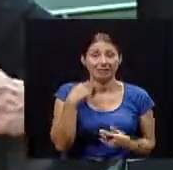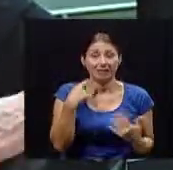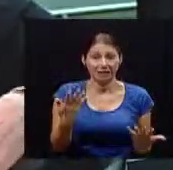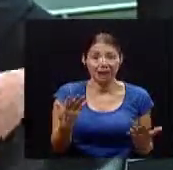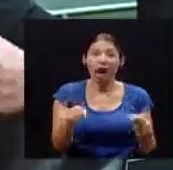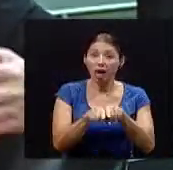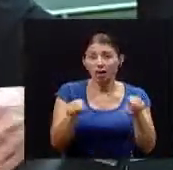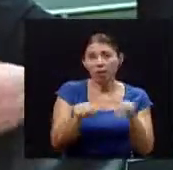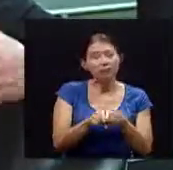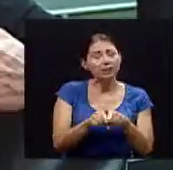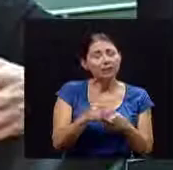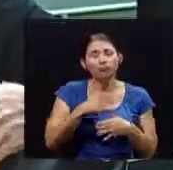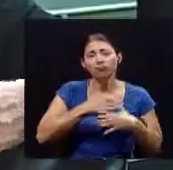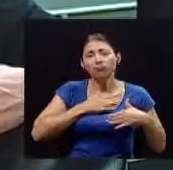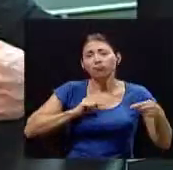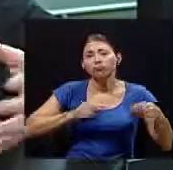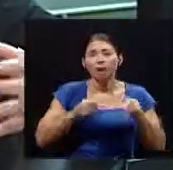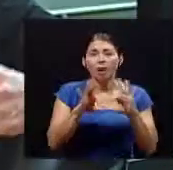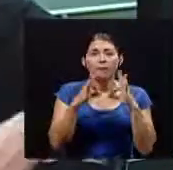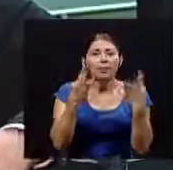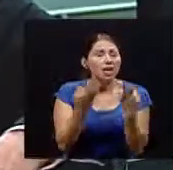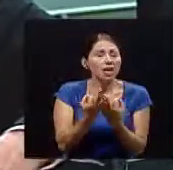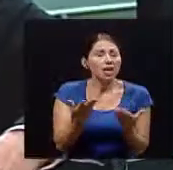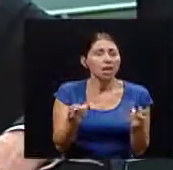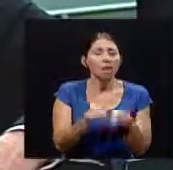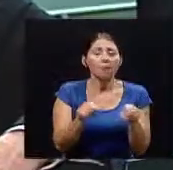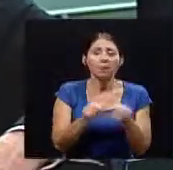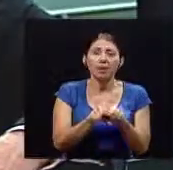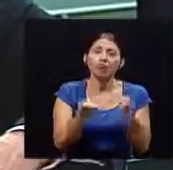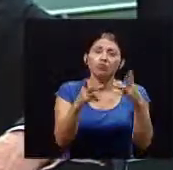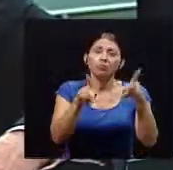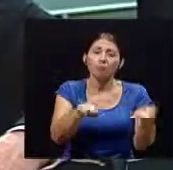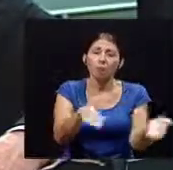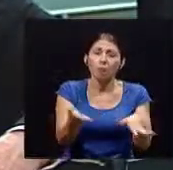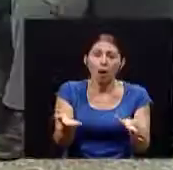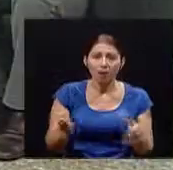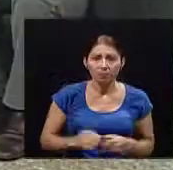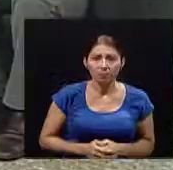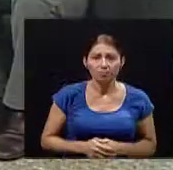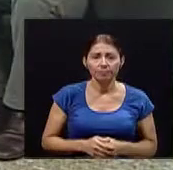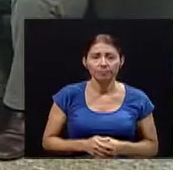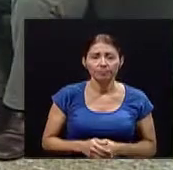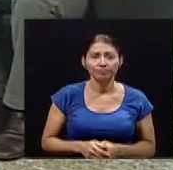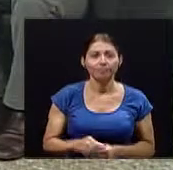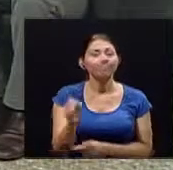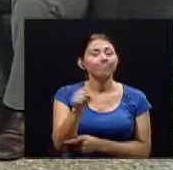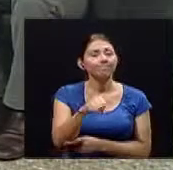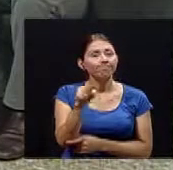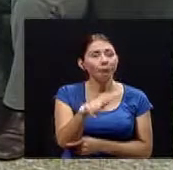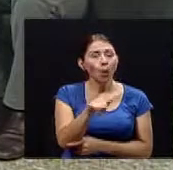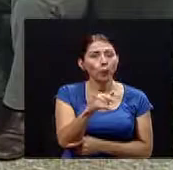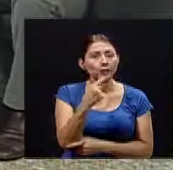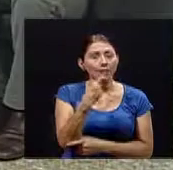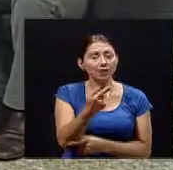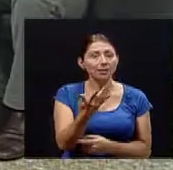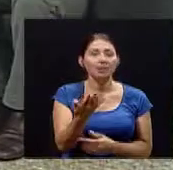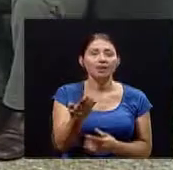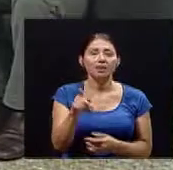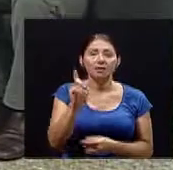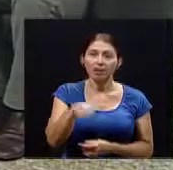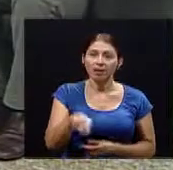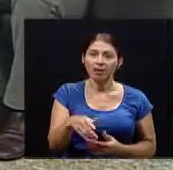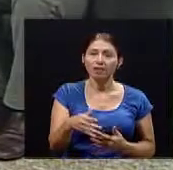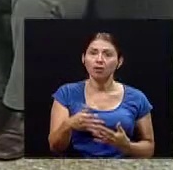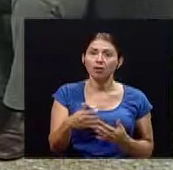además del daño a las familias y al vecindario y la pérdida de recursos humanos Sí, como usted dice, es cuestión de entrar